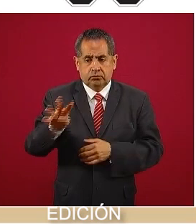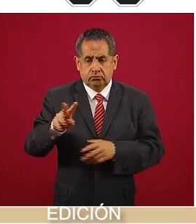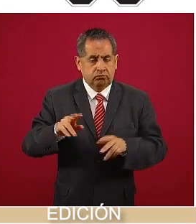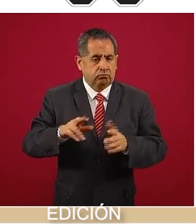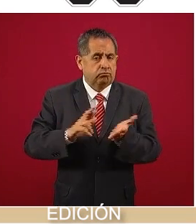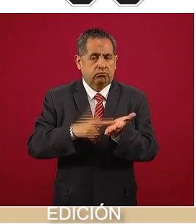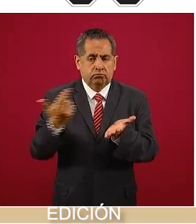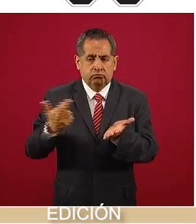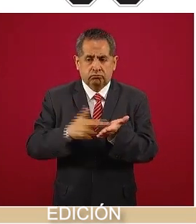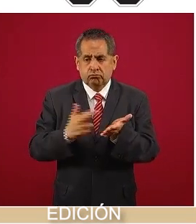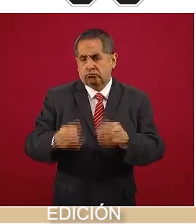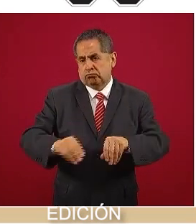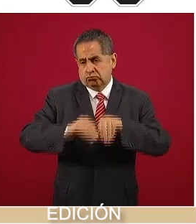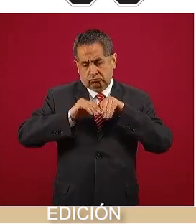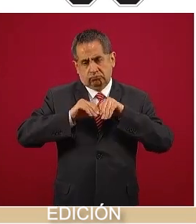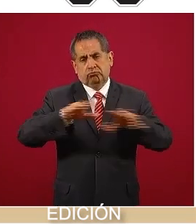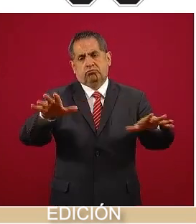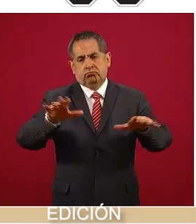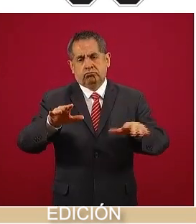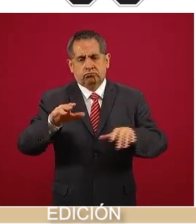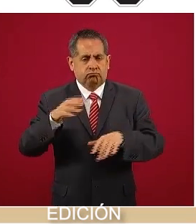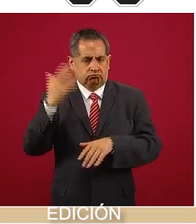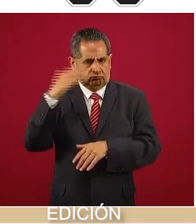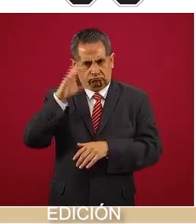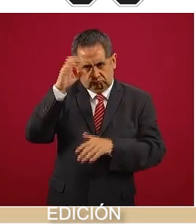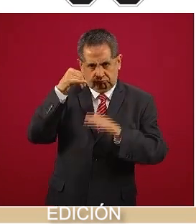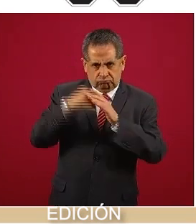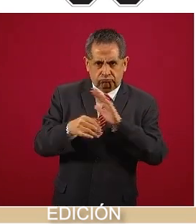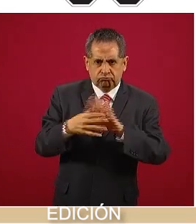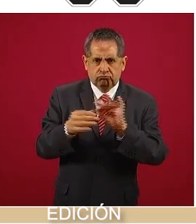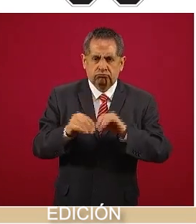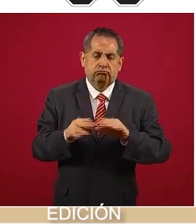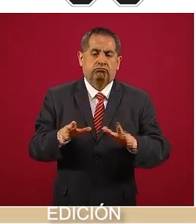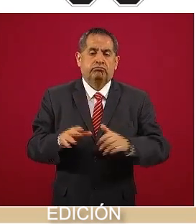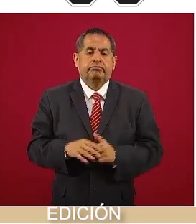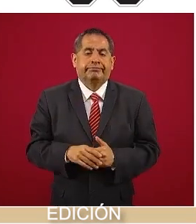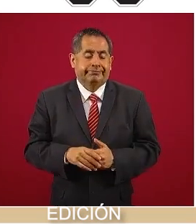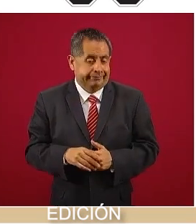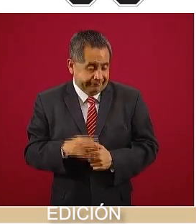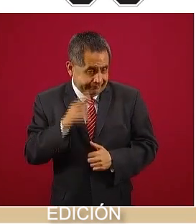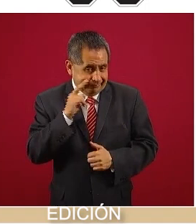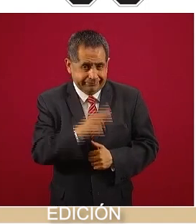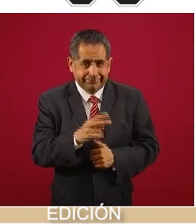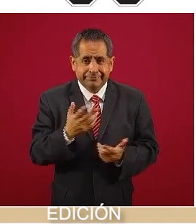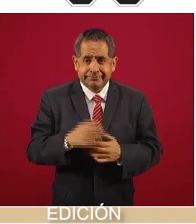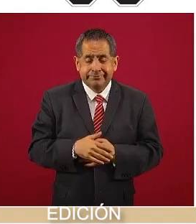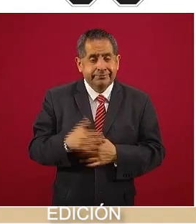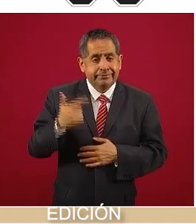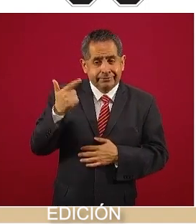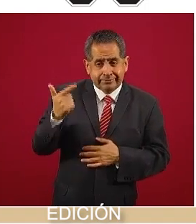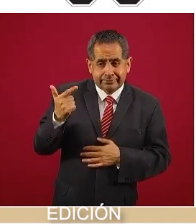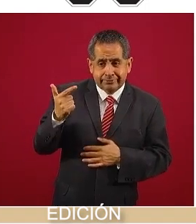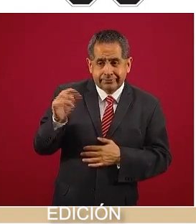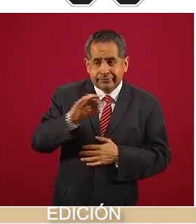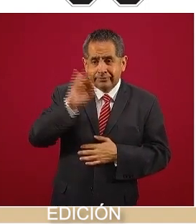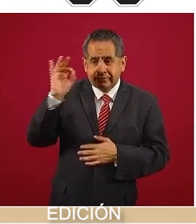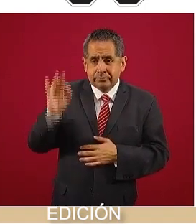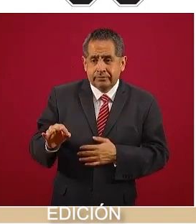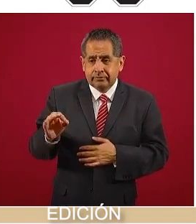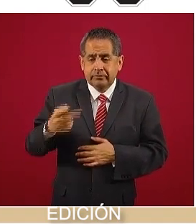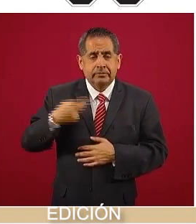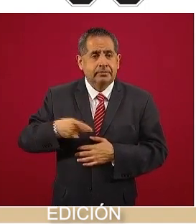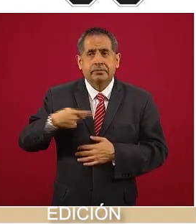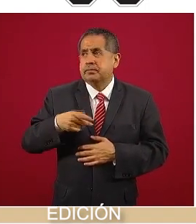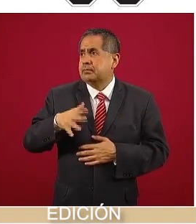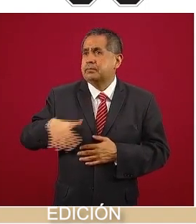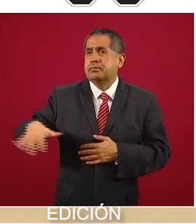de alto impacto científico, y lo que muestra es que 7 por ciento, 7 por ciento de la